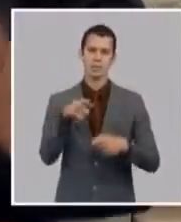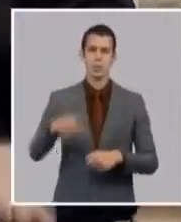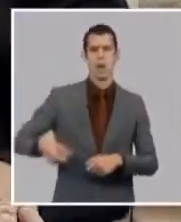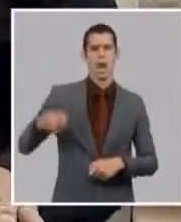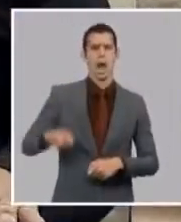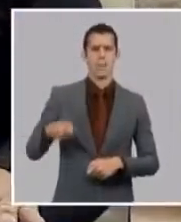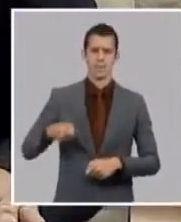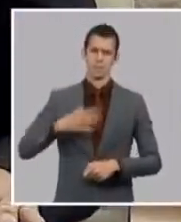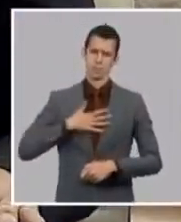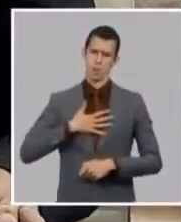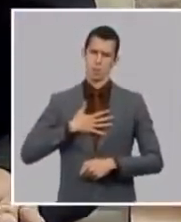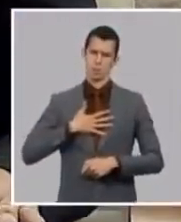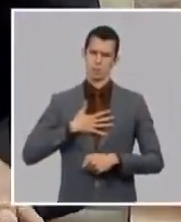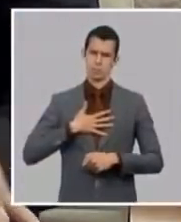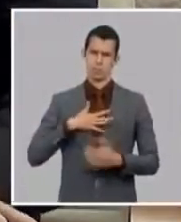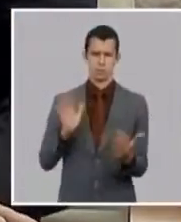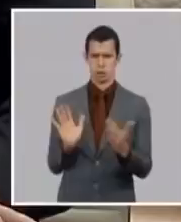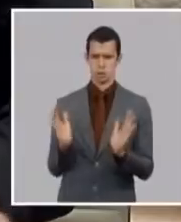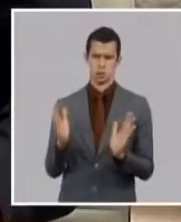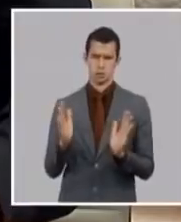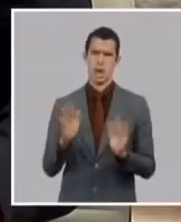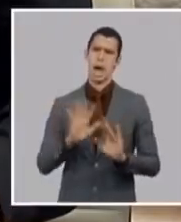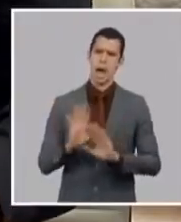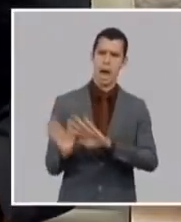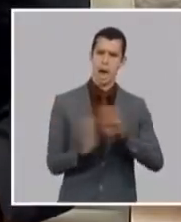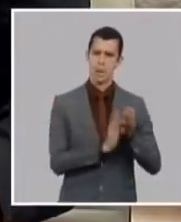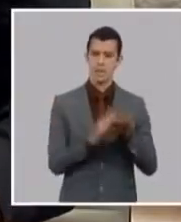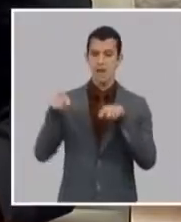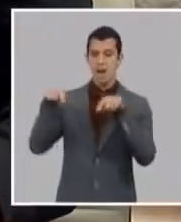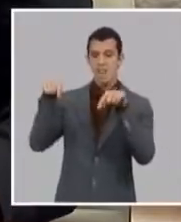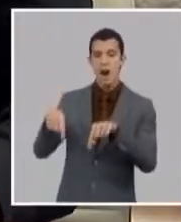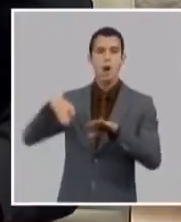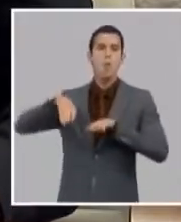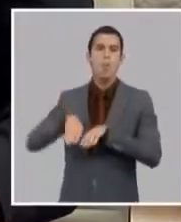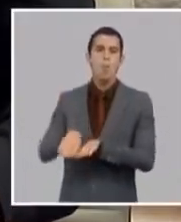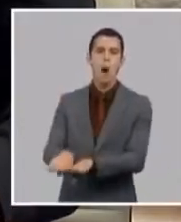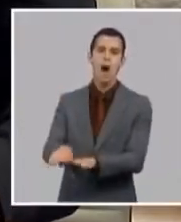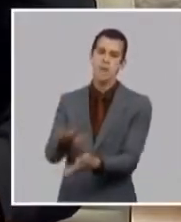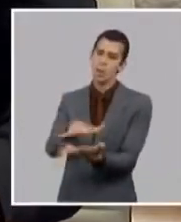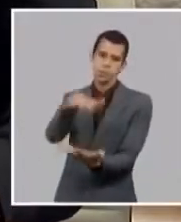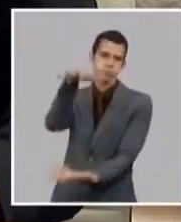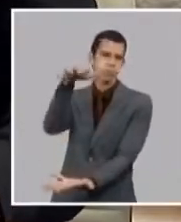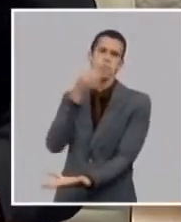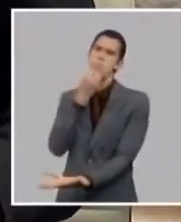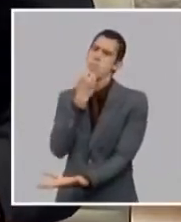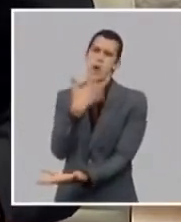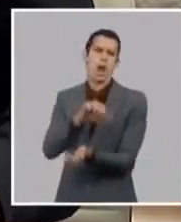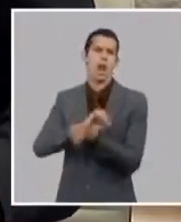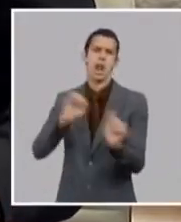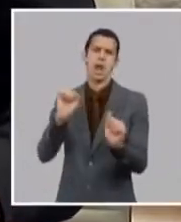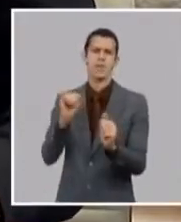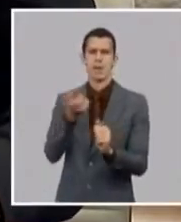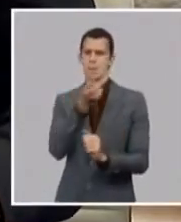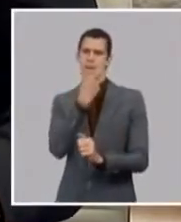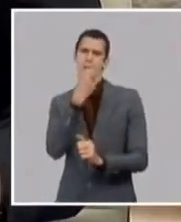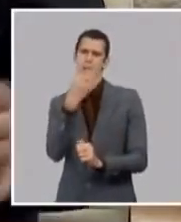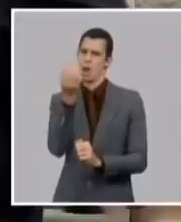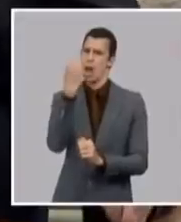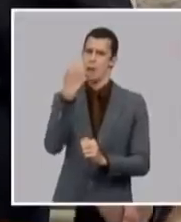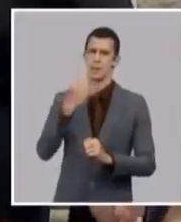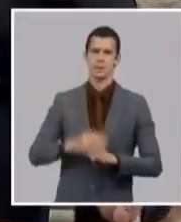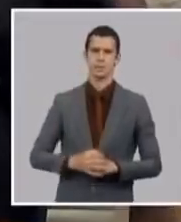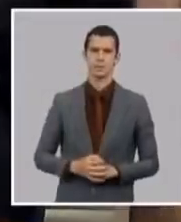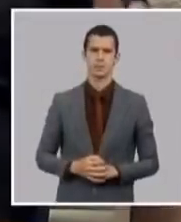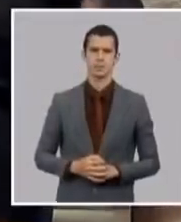medicamentos de comida si quiero reiterar en materia de alimentos porque disgusta mucho con la